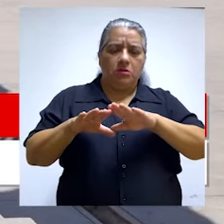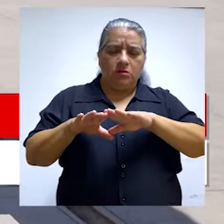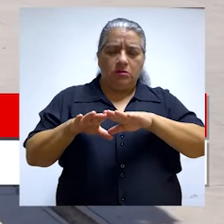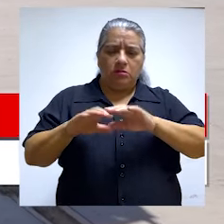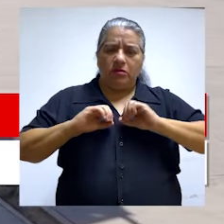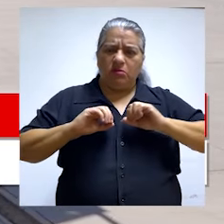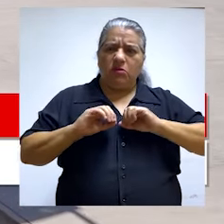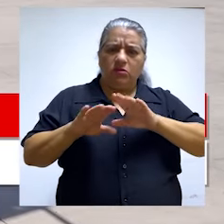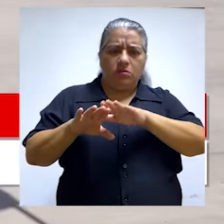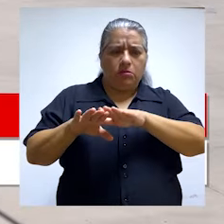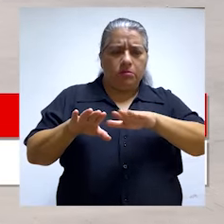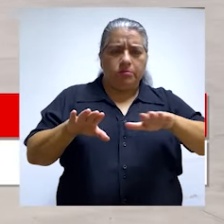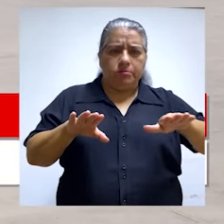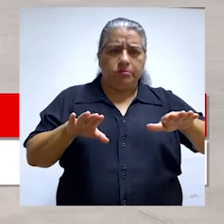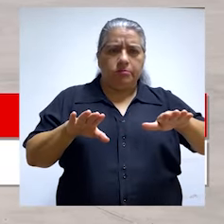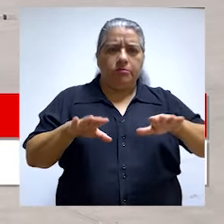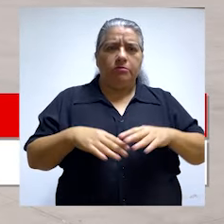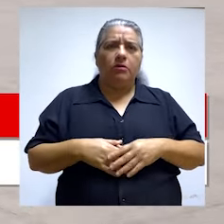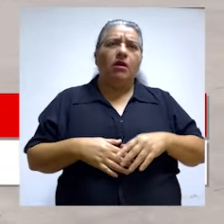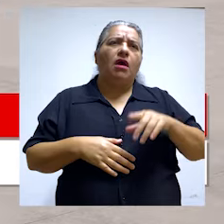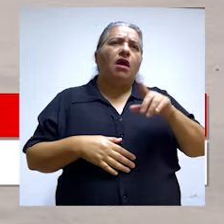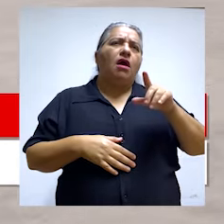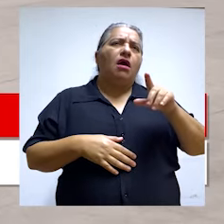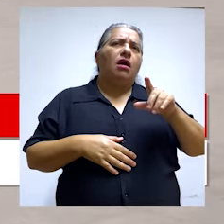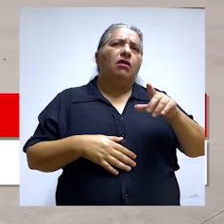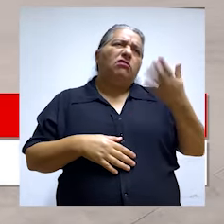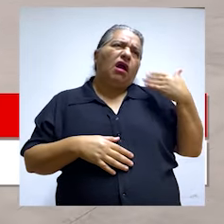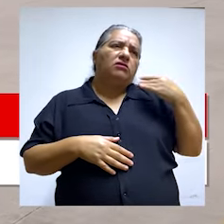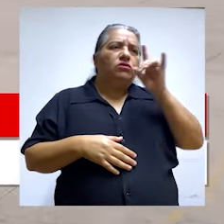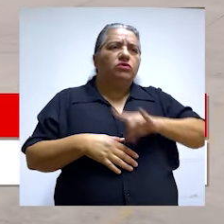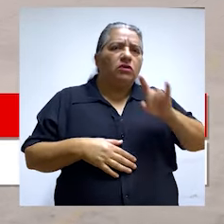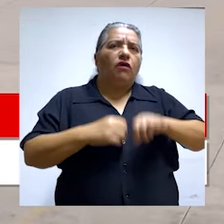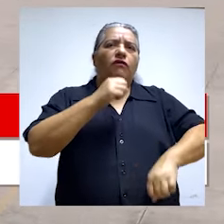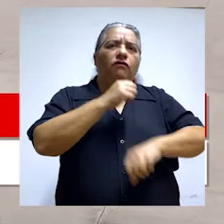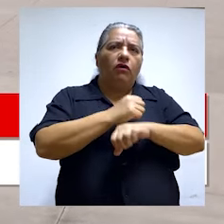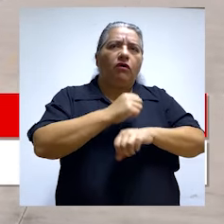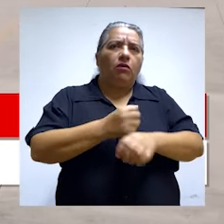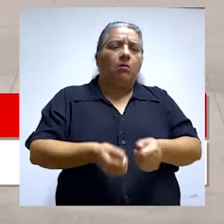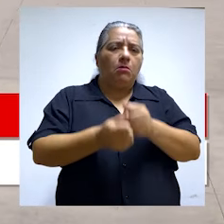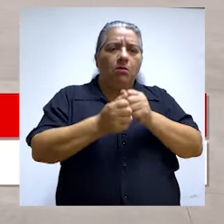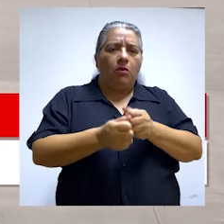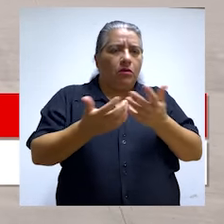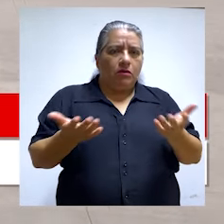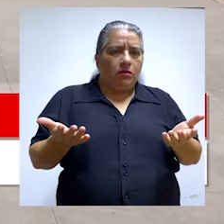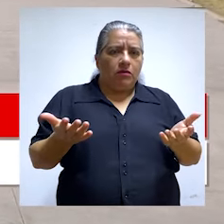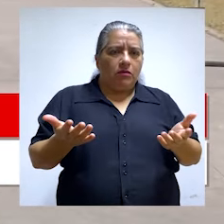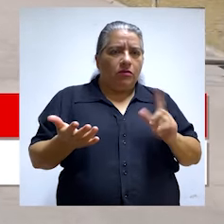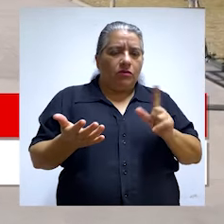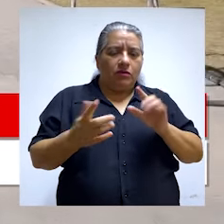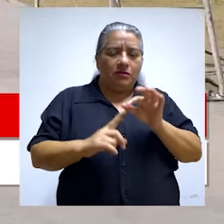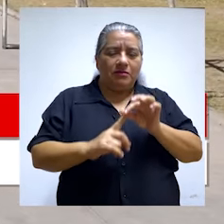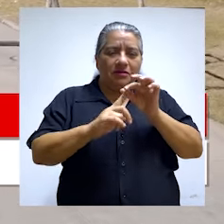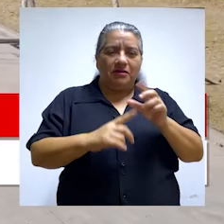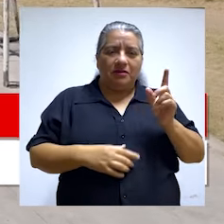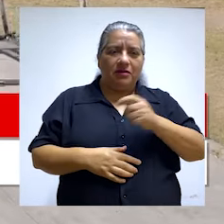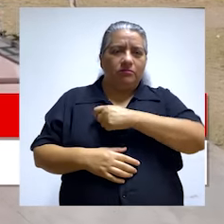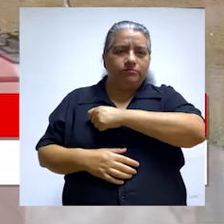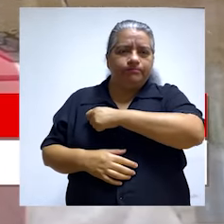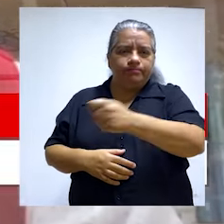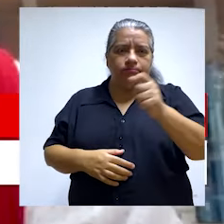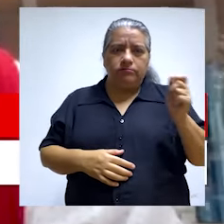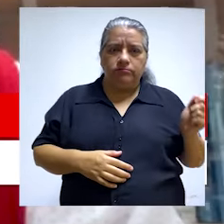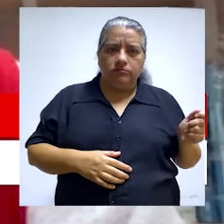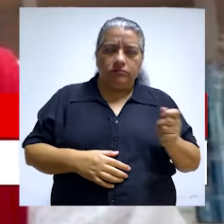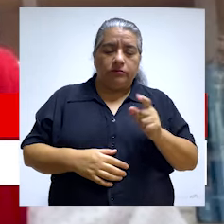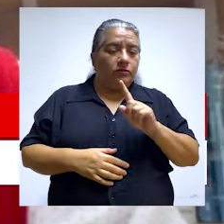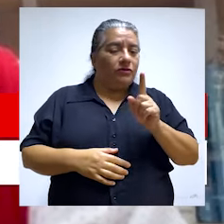es decir, es una loza de deporte que habitualmente se usa para fútbol o vóley, no está acondicionada para la disciplina de frontón, es decir, en las condiciones en que